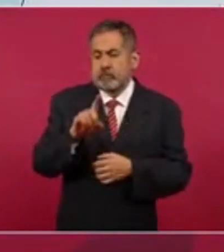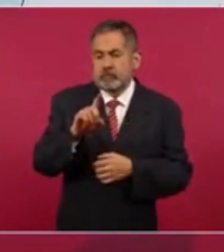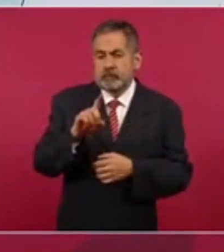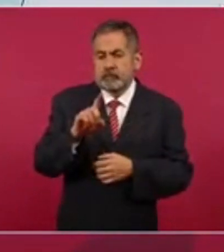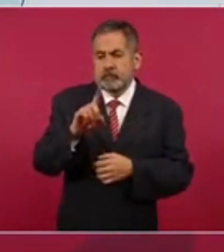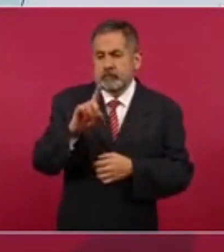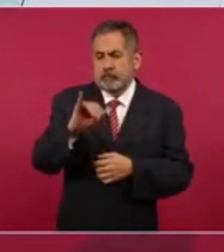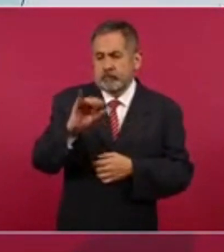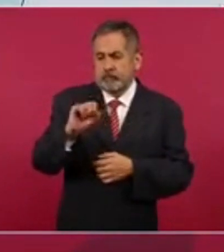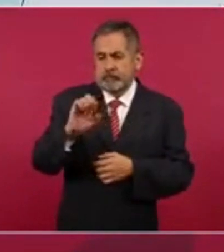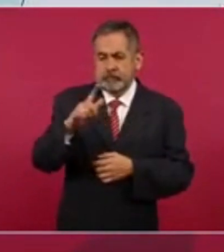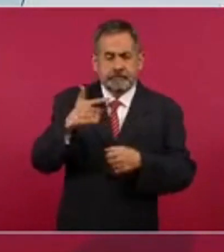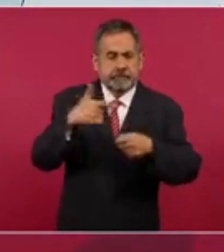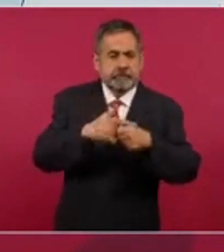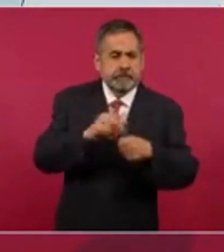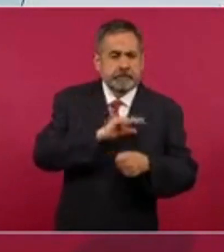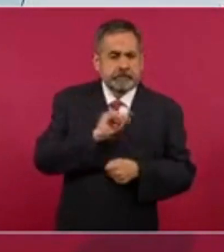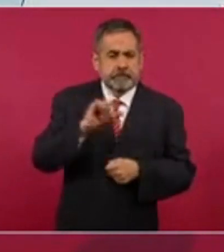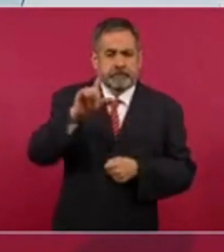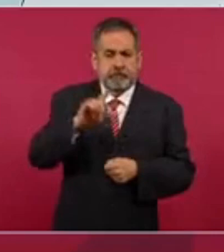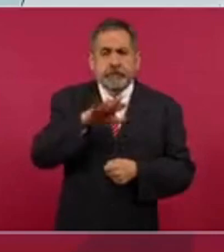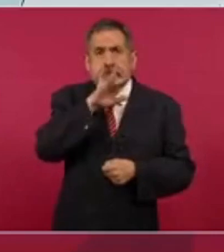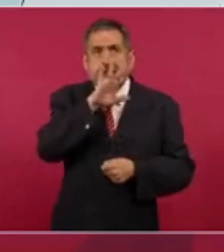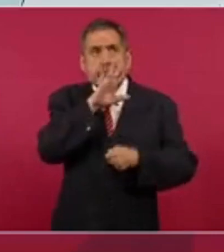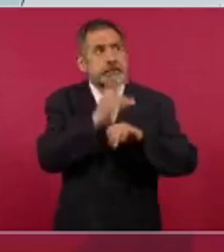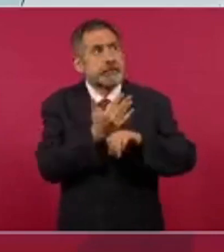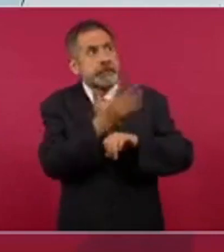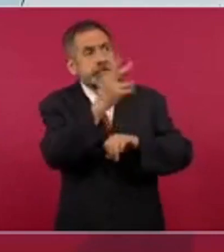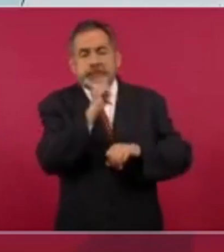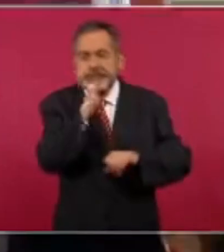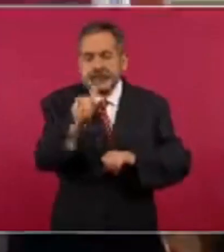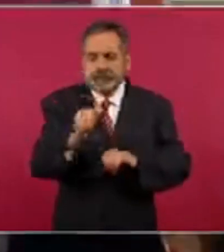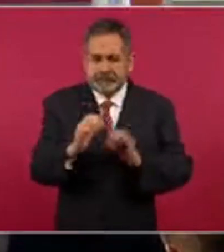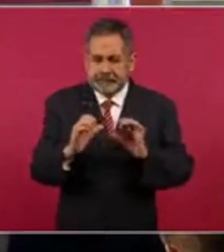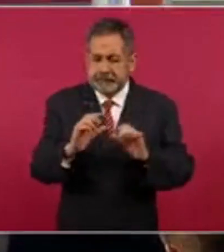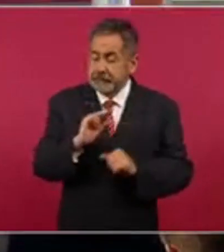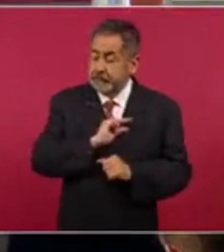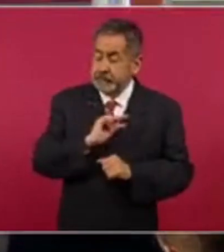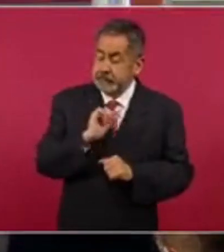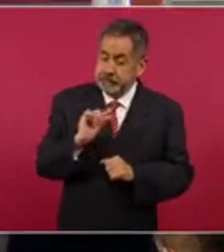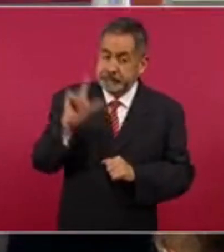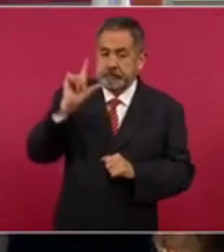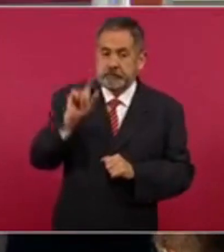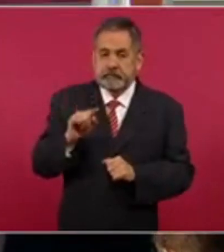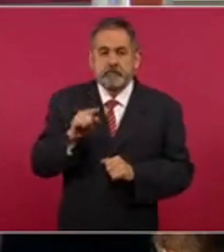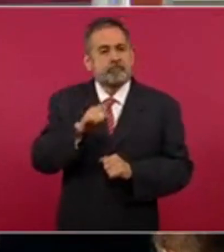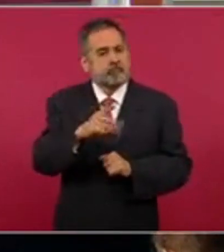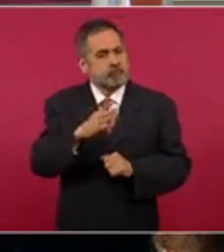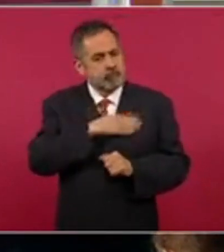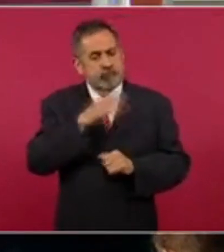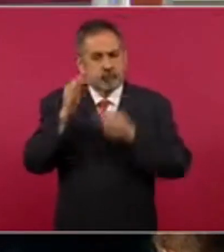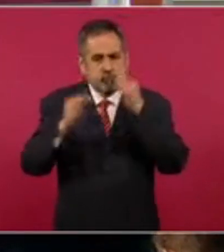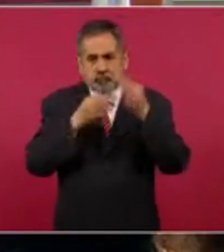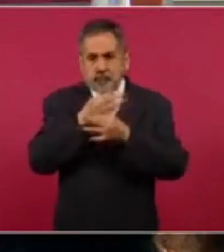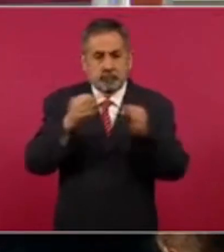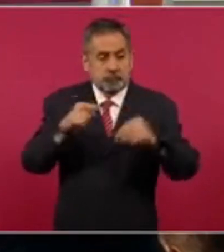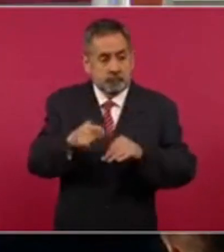no contaminante. Por eso hablo de una buena noticia,